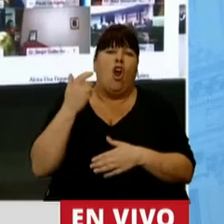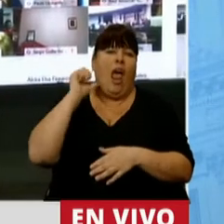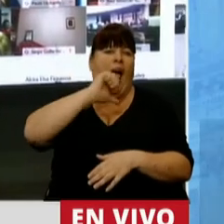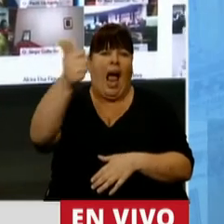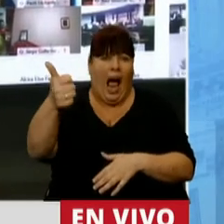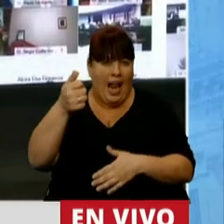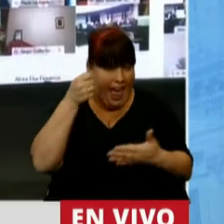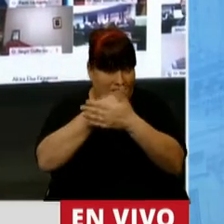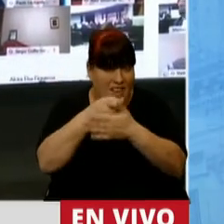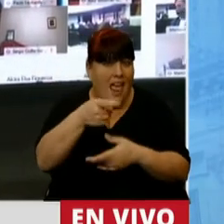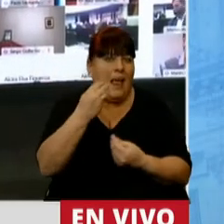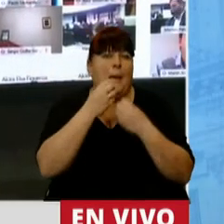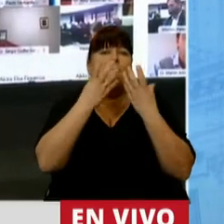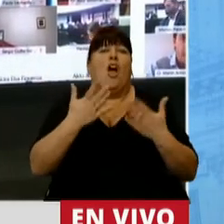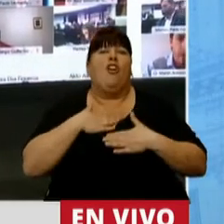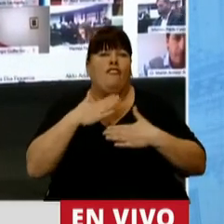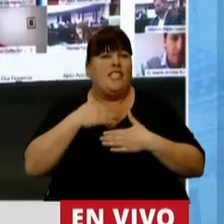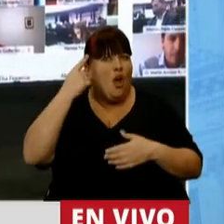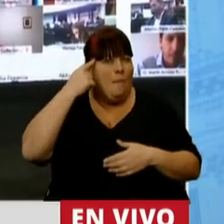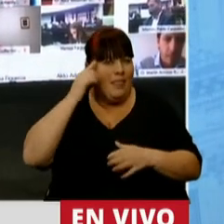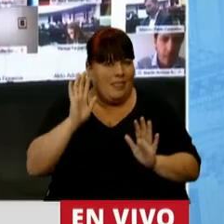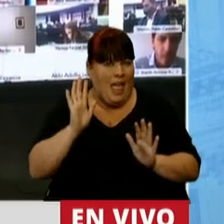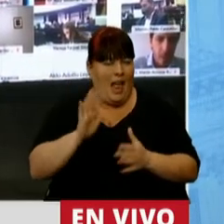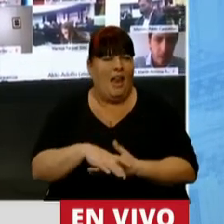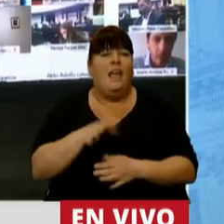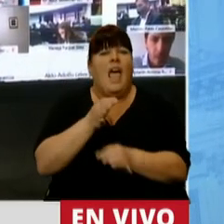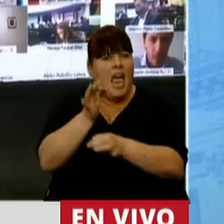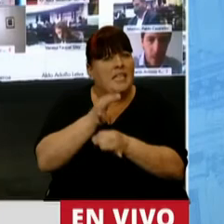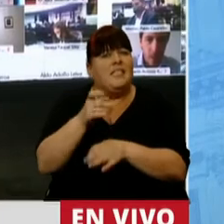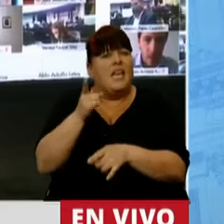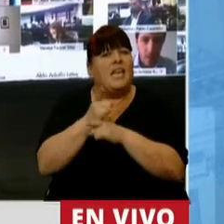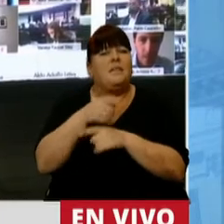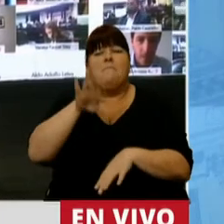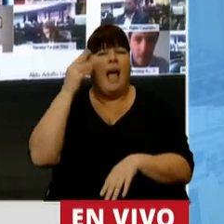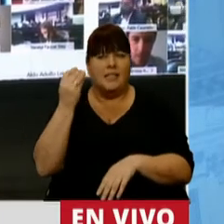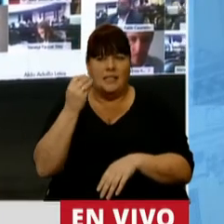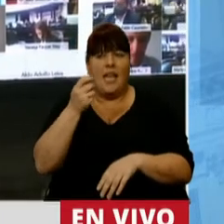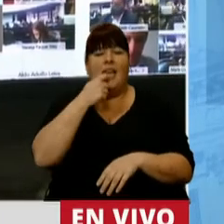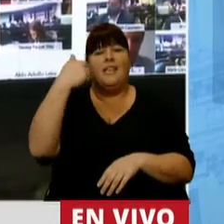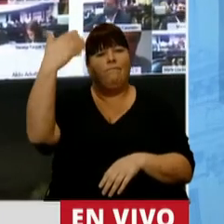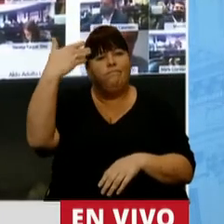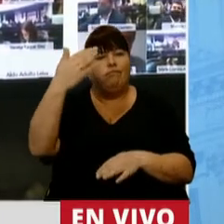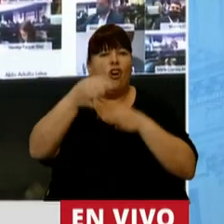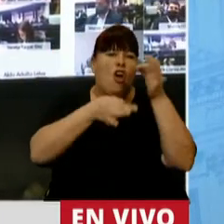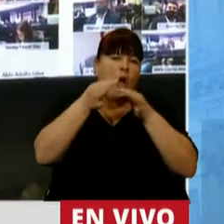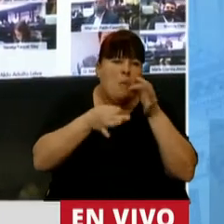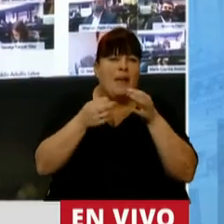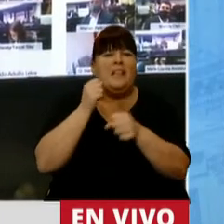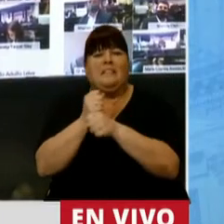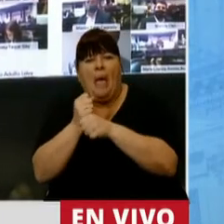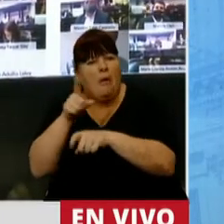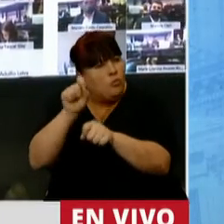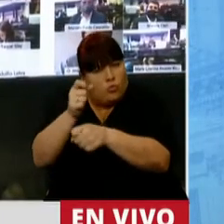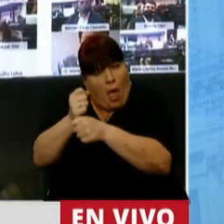meta, es ese mejoramiento físico y mental. Y enseñaba por sobre todas las cosas, en cada conversación, trabajando,